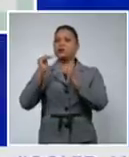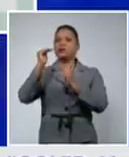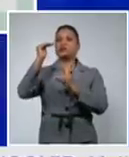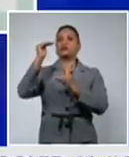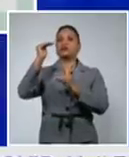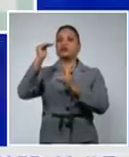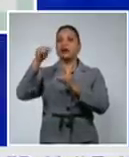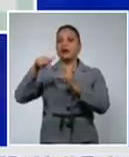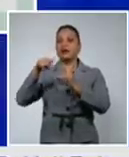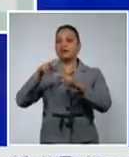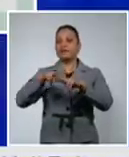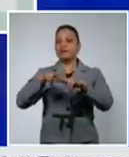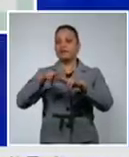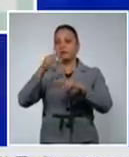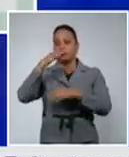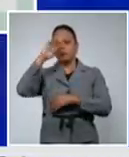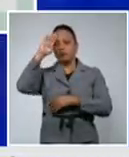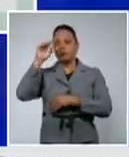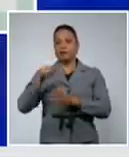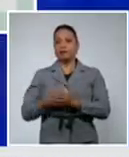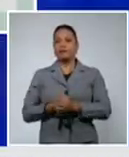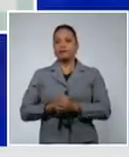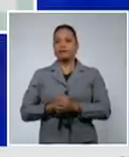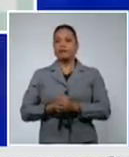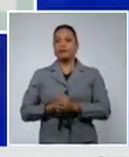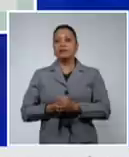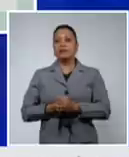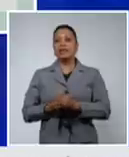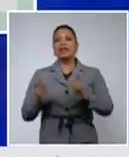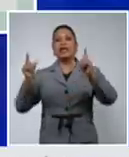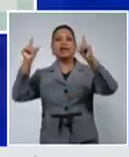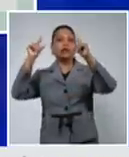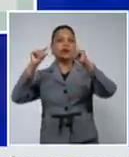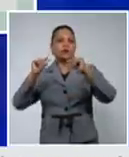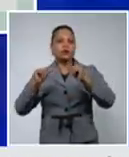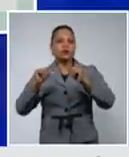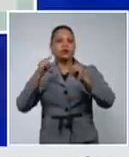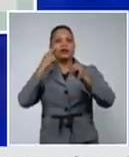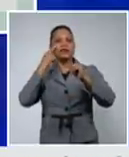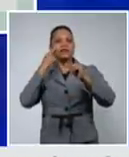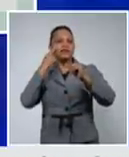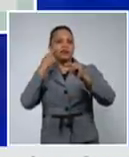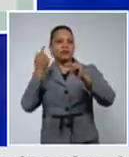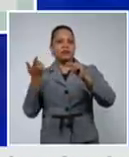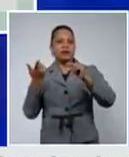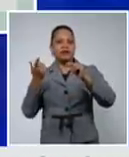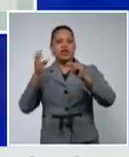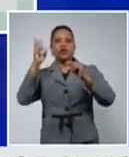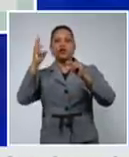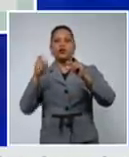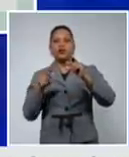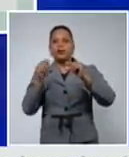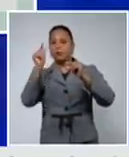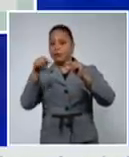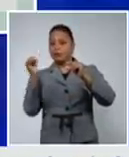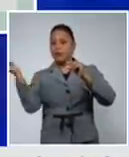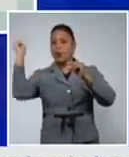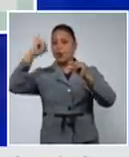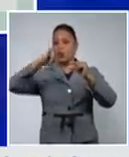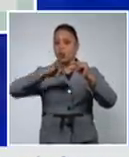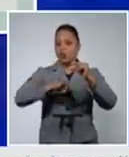los casos autóctonos y la reducción que se va teniendo del número de casos importados.